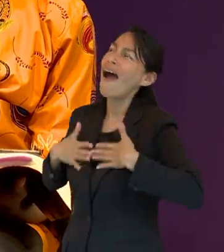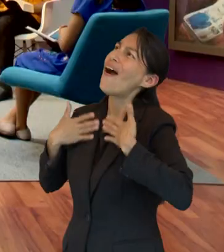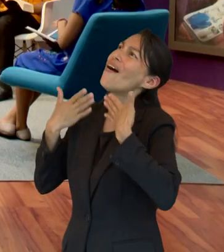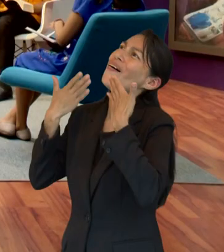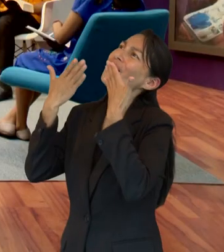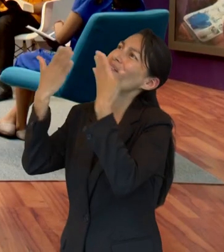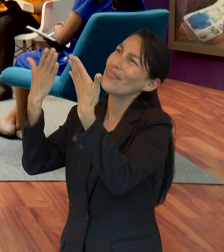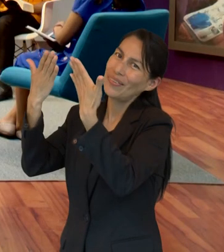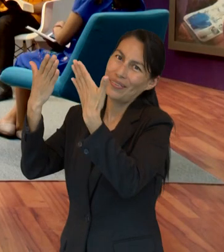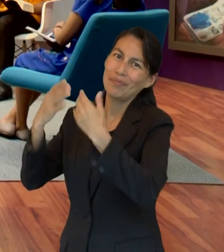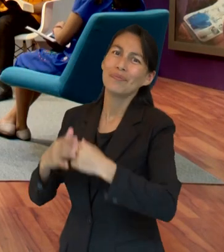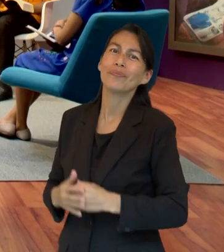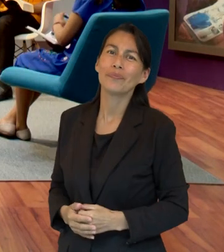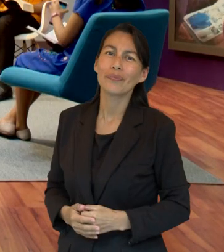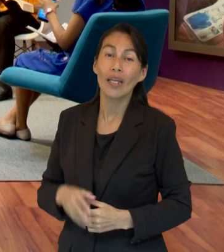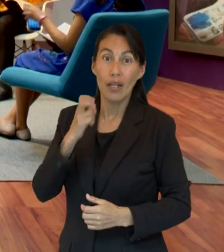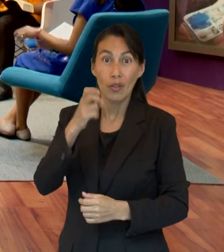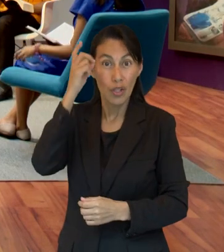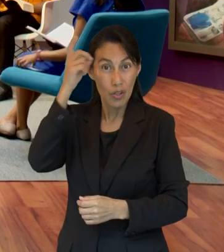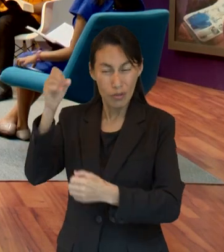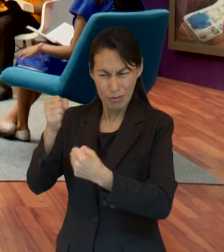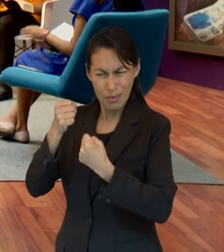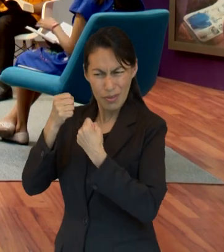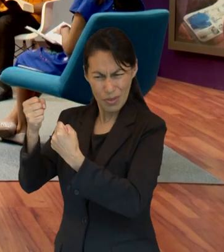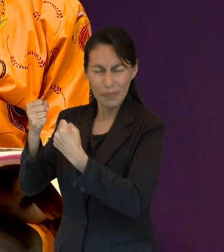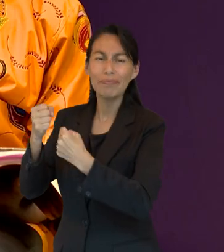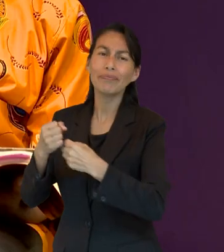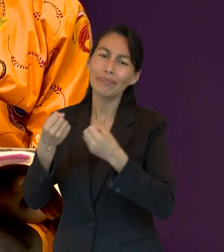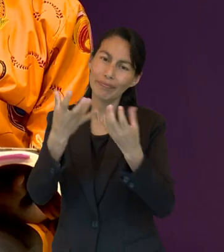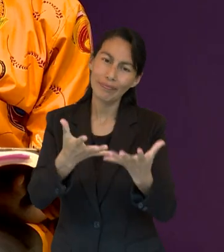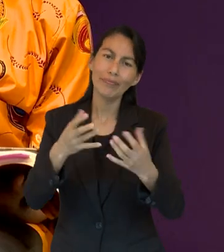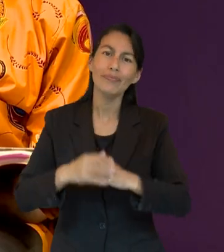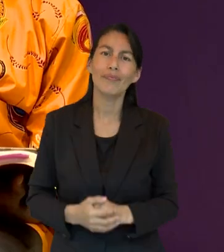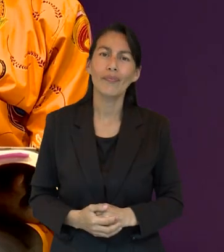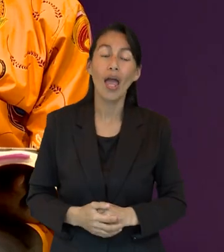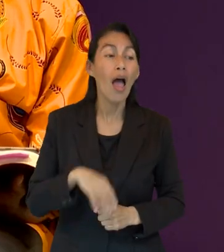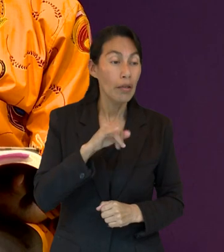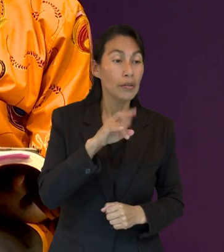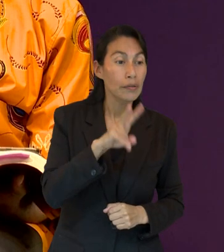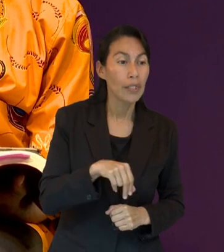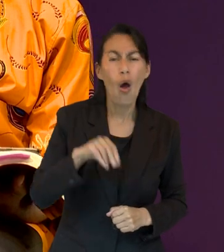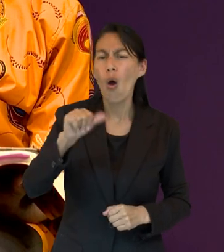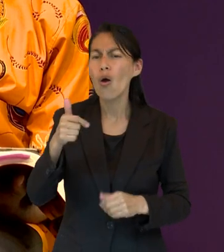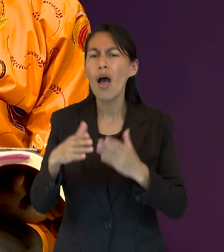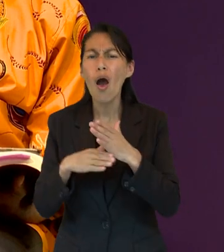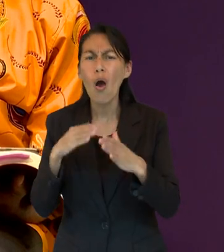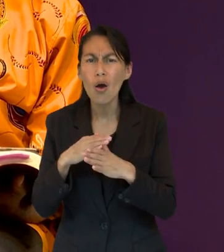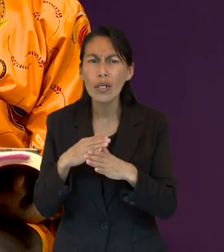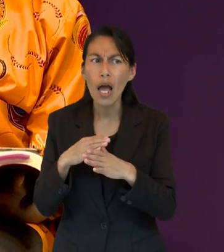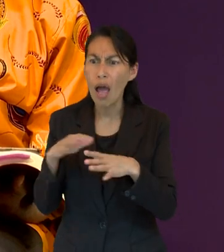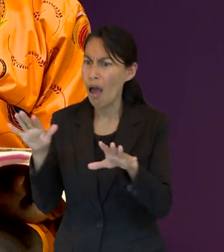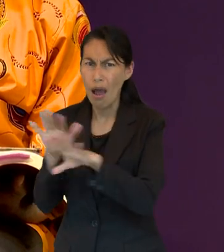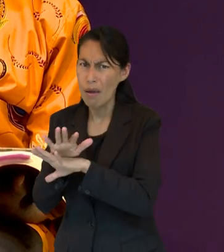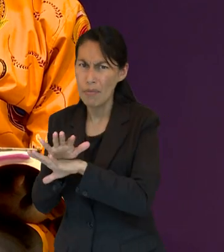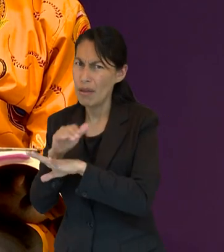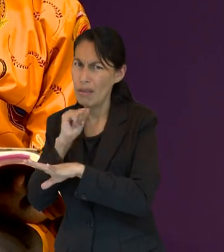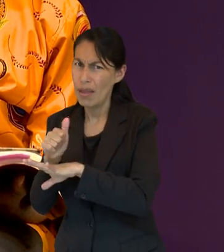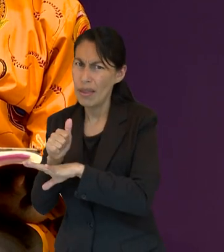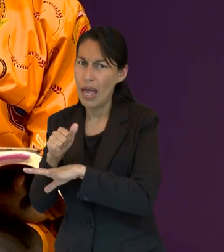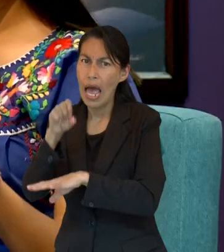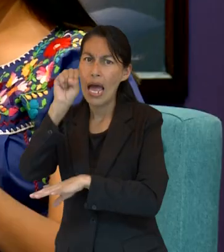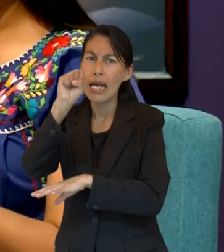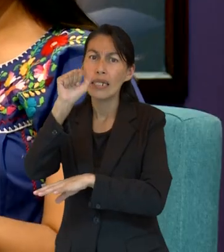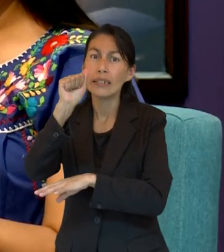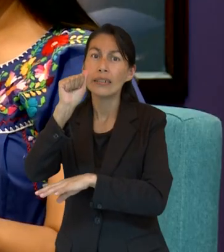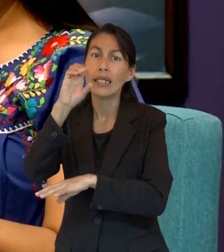porque ellos confían en Dios. Entonces Dios les da seguridad. Así es. También otra cosa que